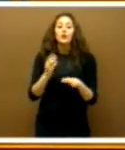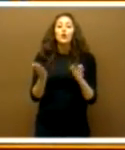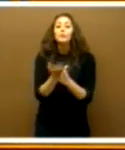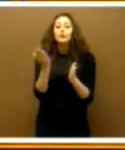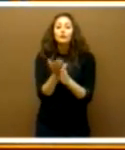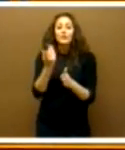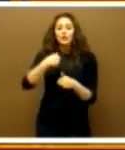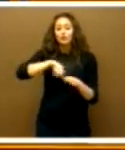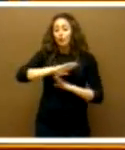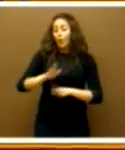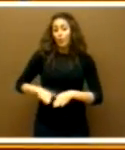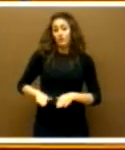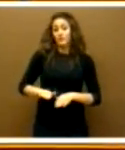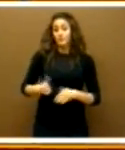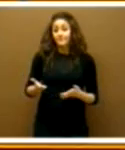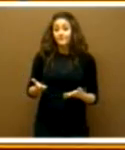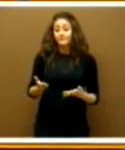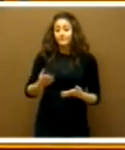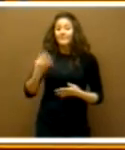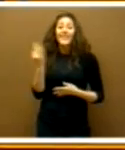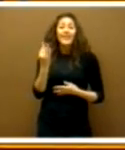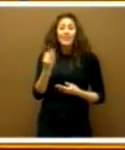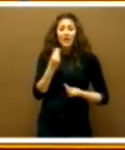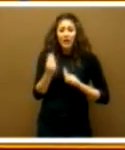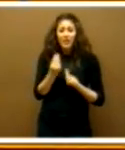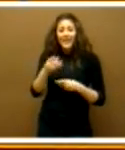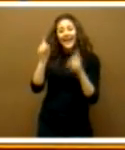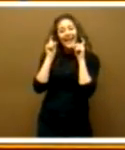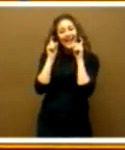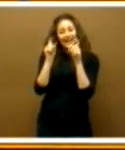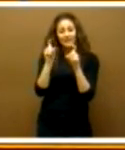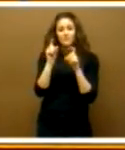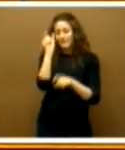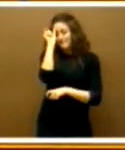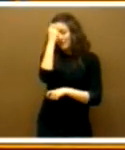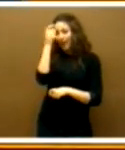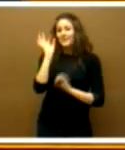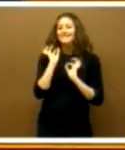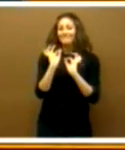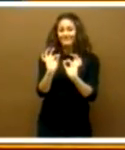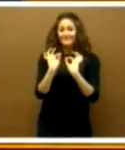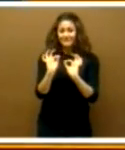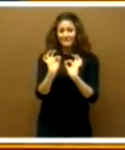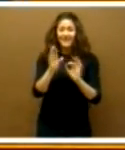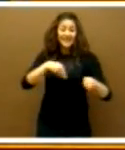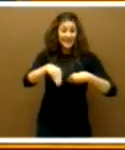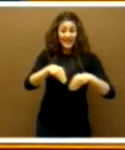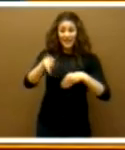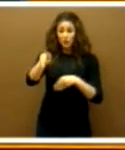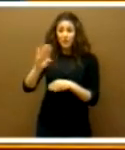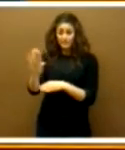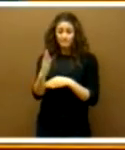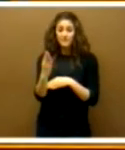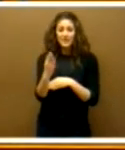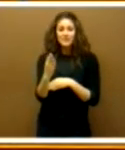Y, por lo tanto, la cuestión está en que hay que educar, que esa es la palabra clave también en esta estrategia que usted nos está